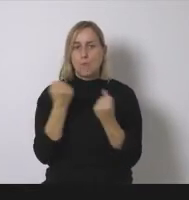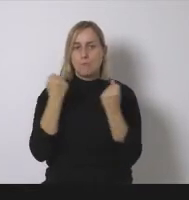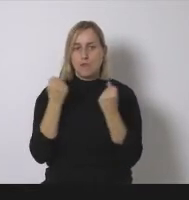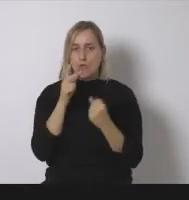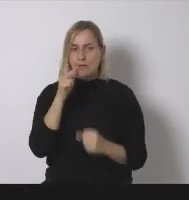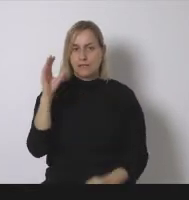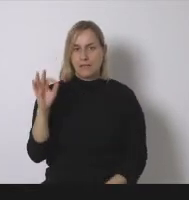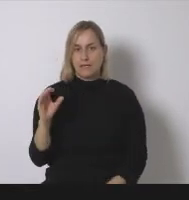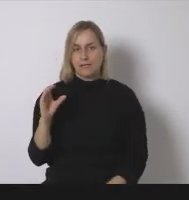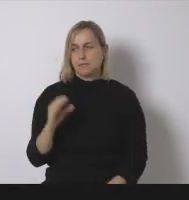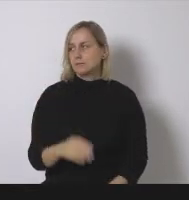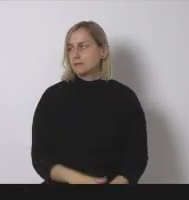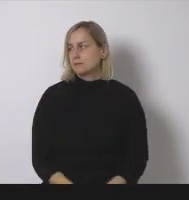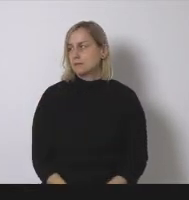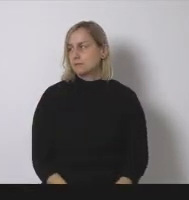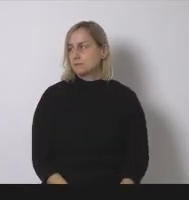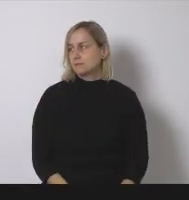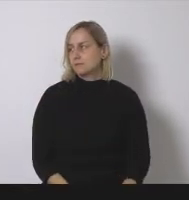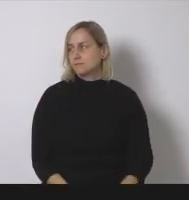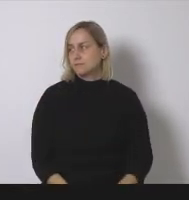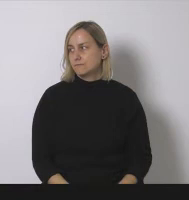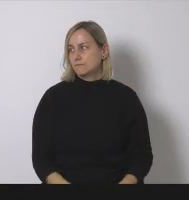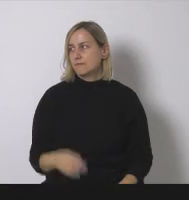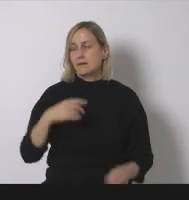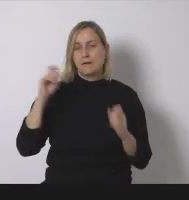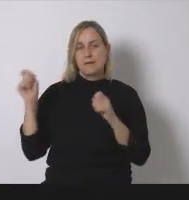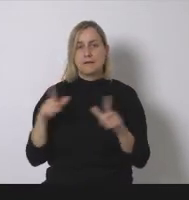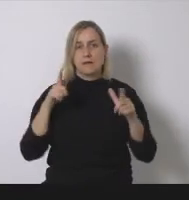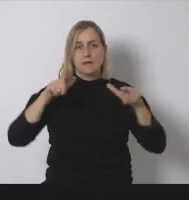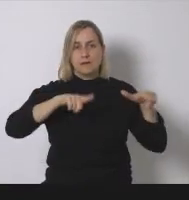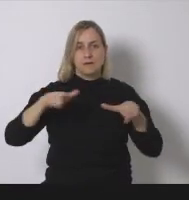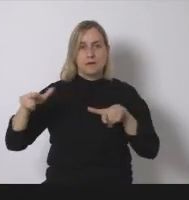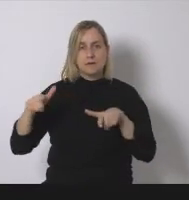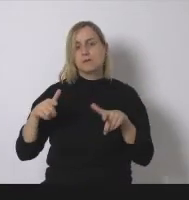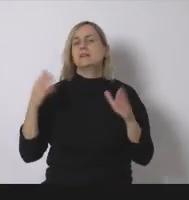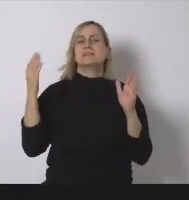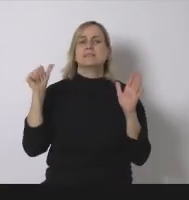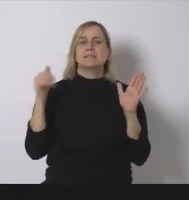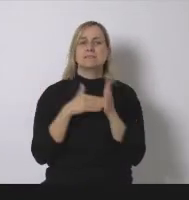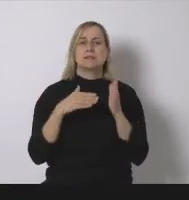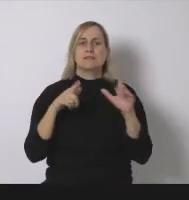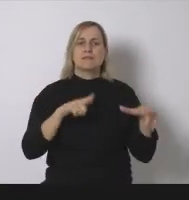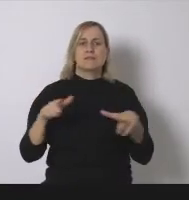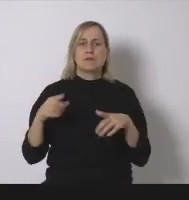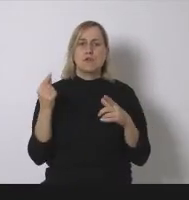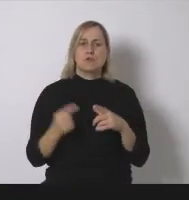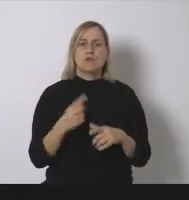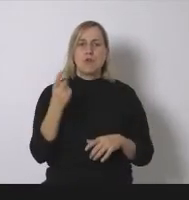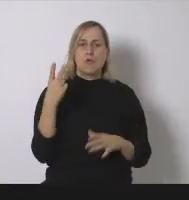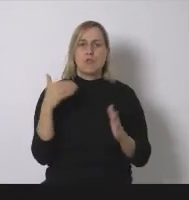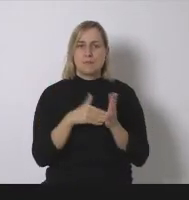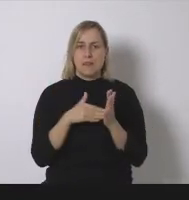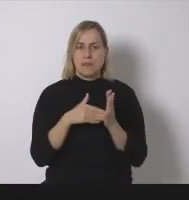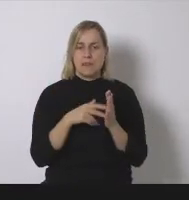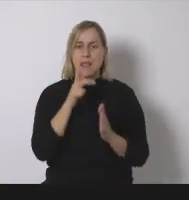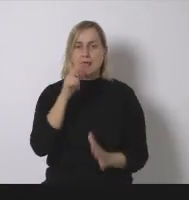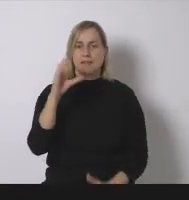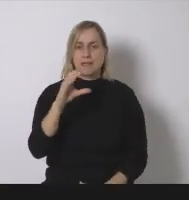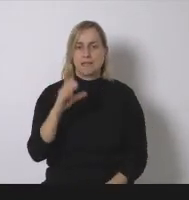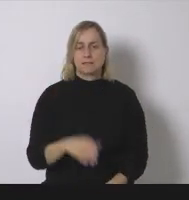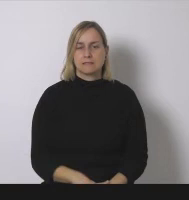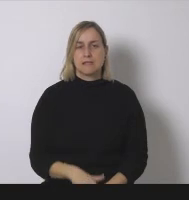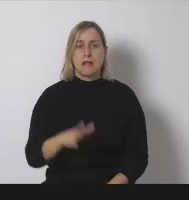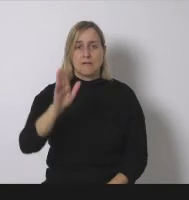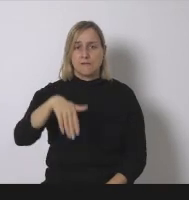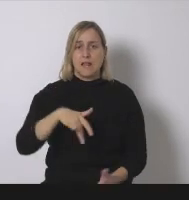fotovoltaicas esos 6.000 megawatts de fotovoltaica ocuparían unos 12.000 hectáreas como he puesto antes al final la máxima ocupación fotovoltaica de la superficie